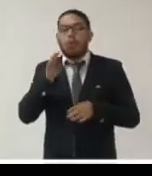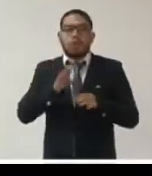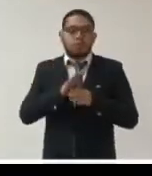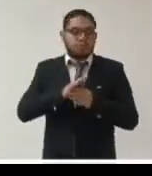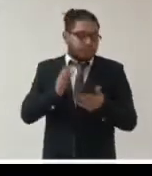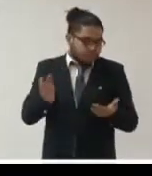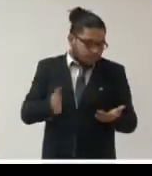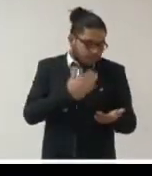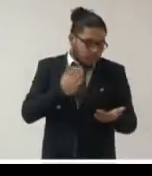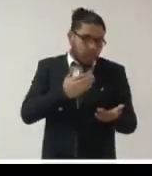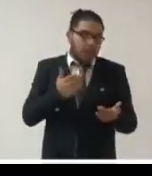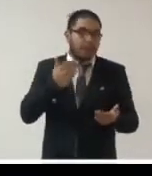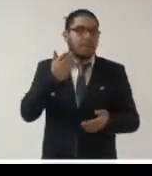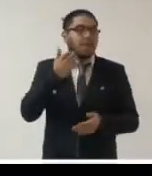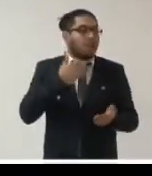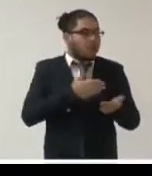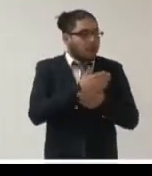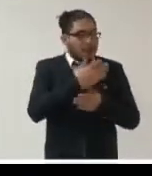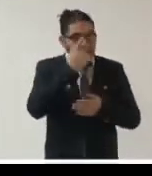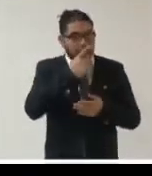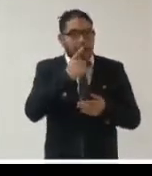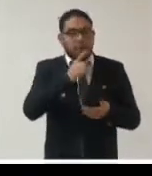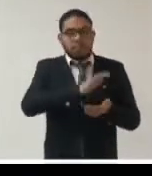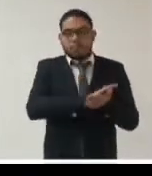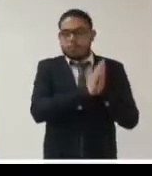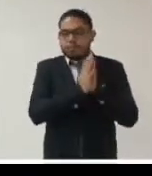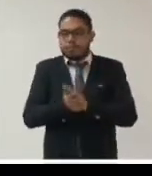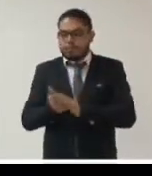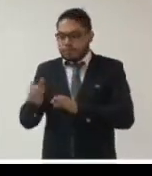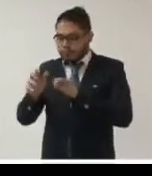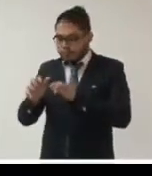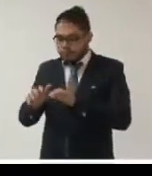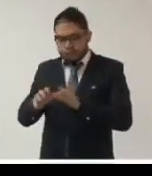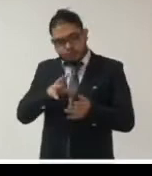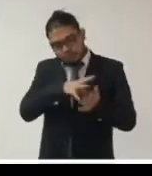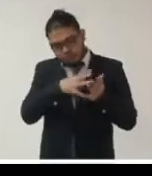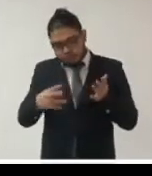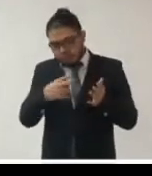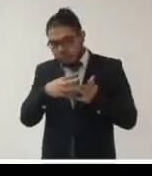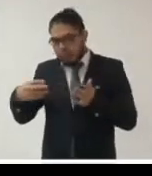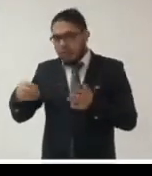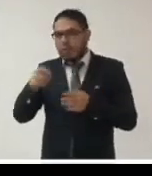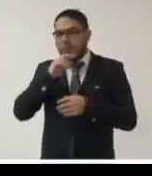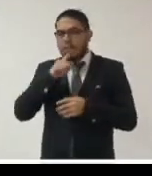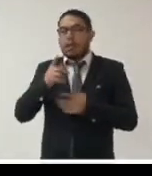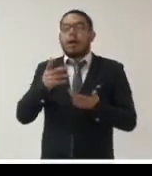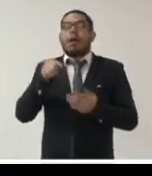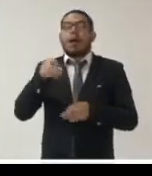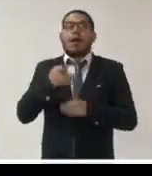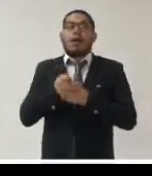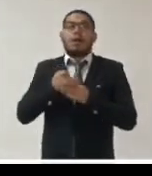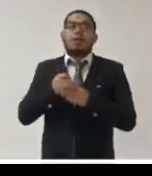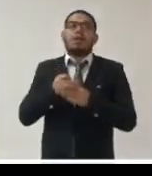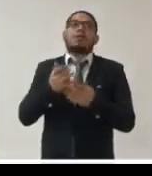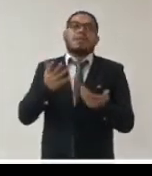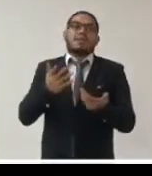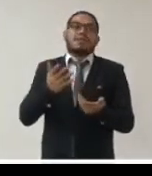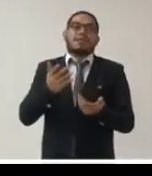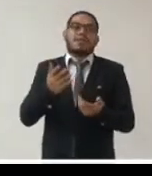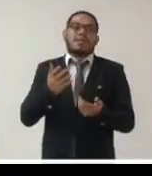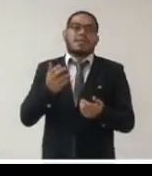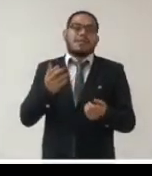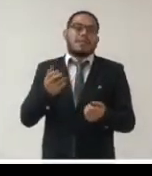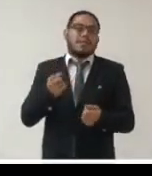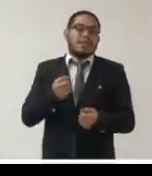físicos para digitalizarlos por lo que la emergencia sanitaria ha puesto en evidencia la importancia